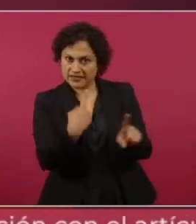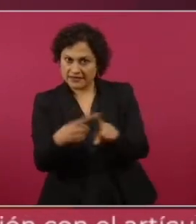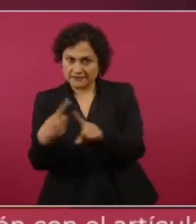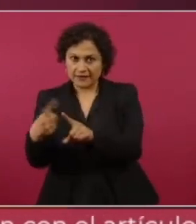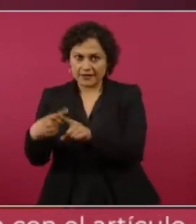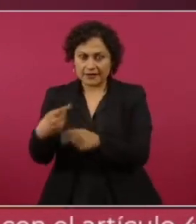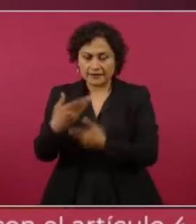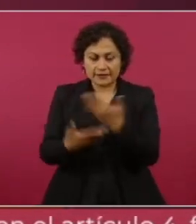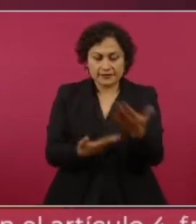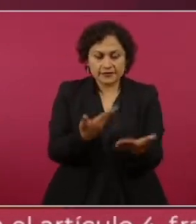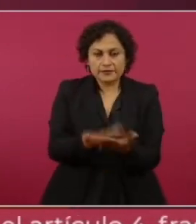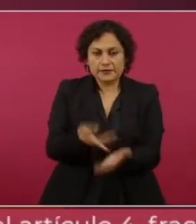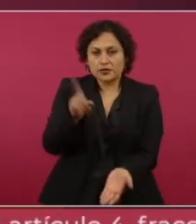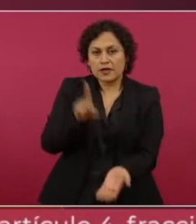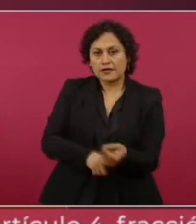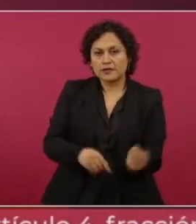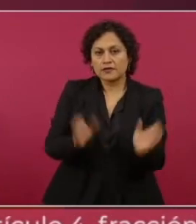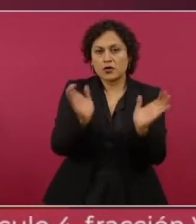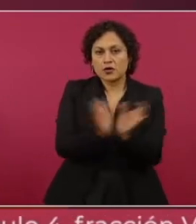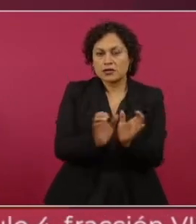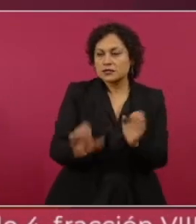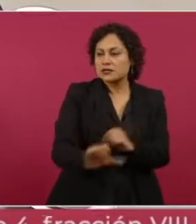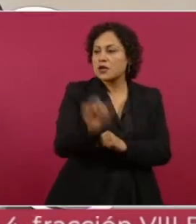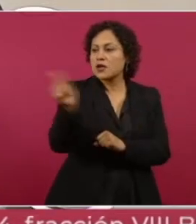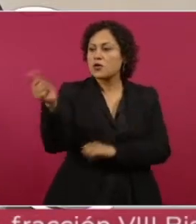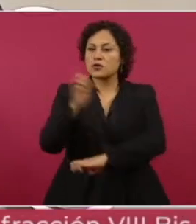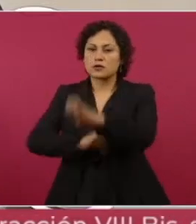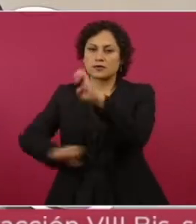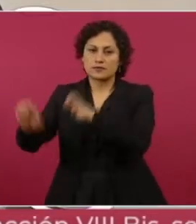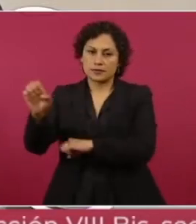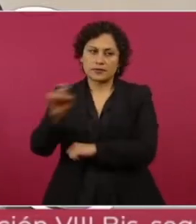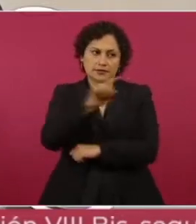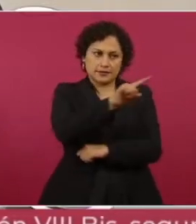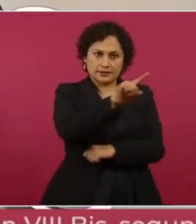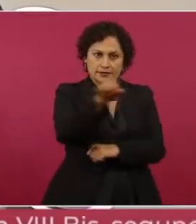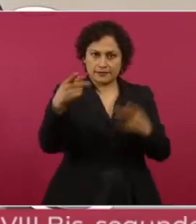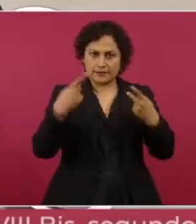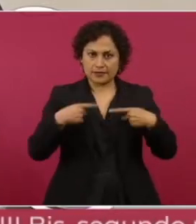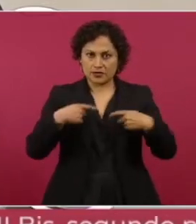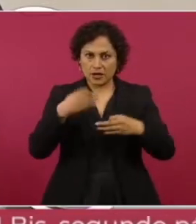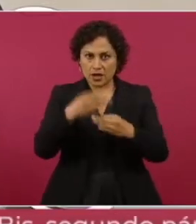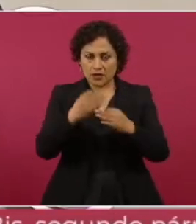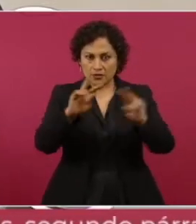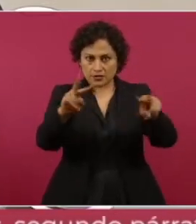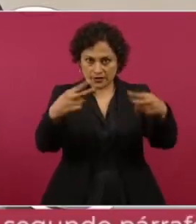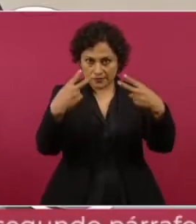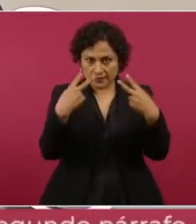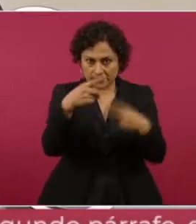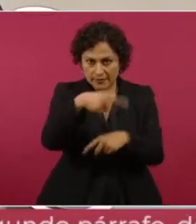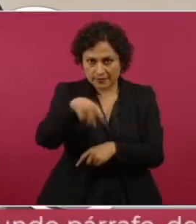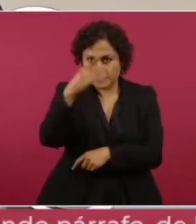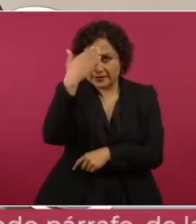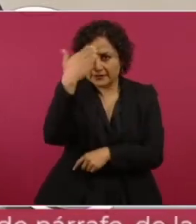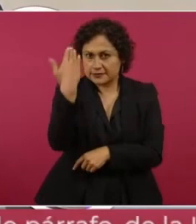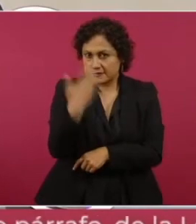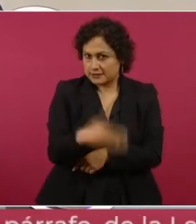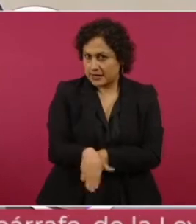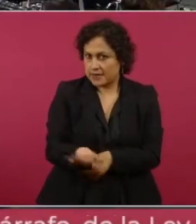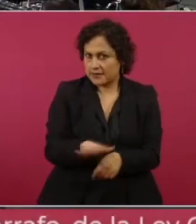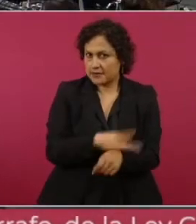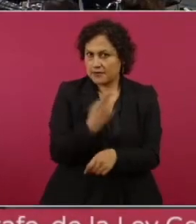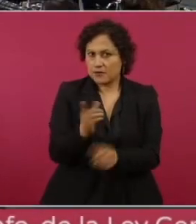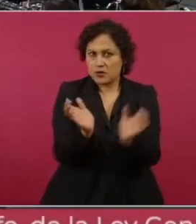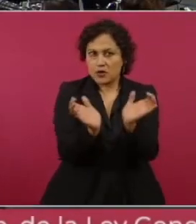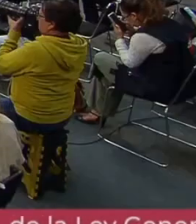Los que nos están viendo lo saben, los servidores públicos, porque el Issste es un instituto que presta